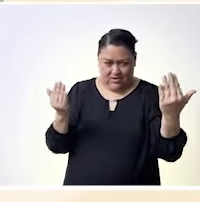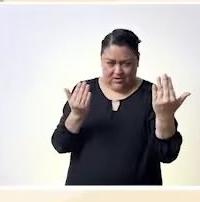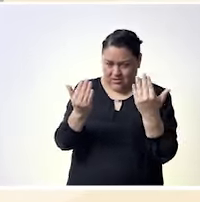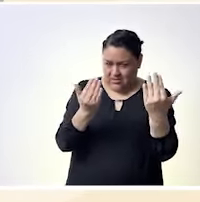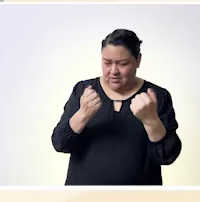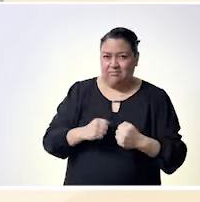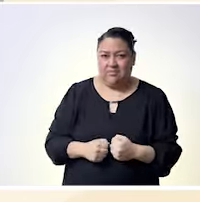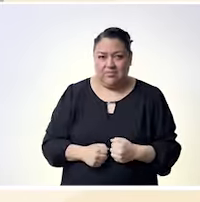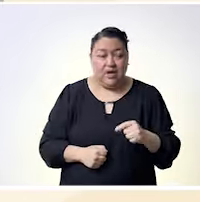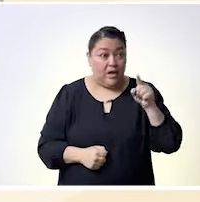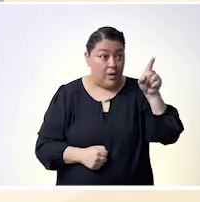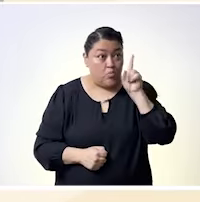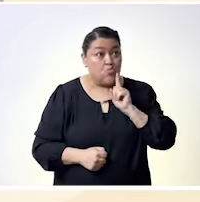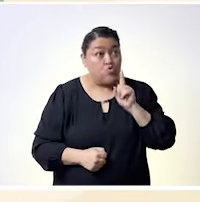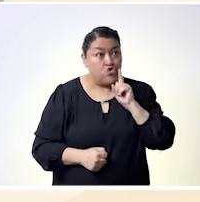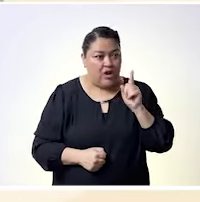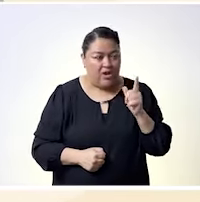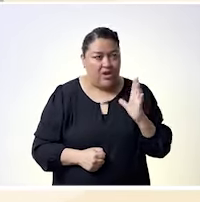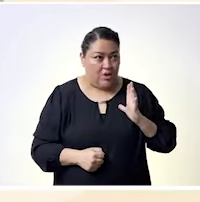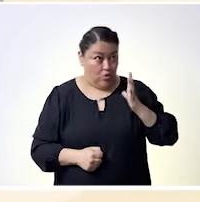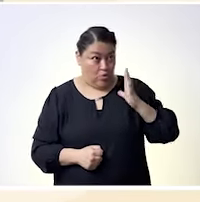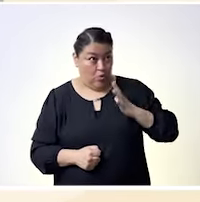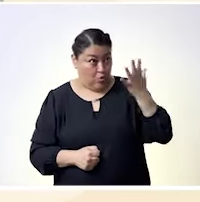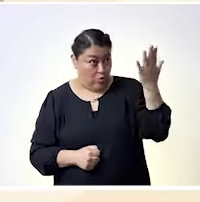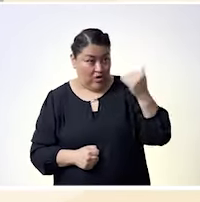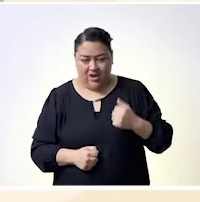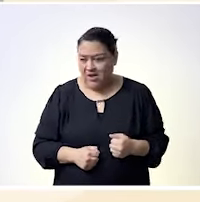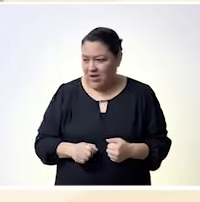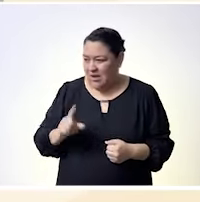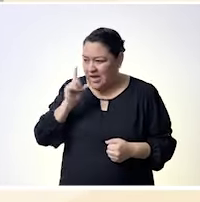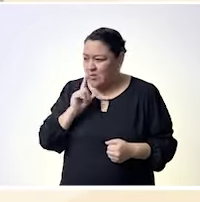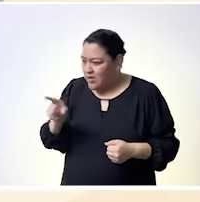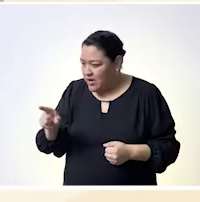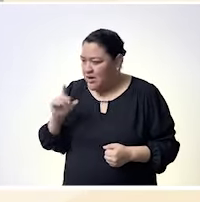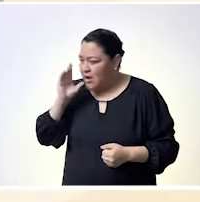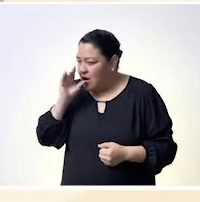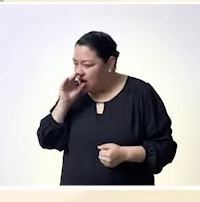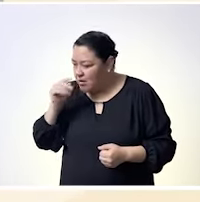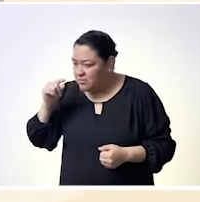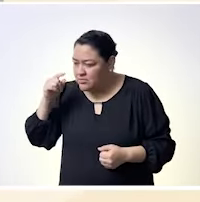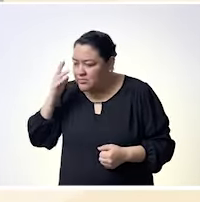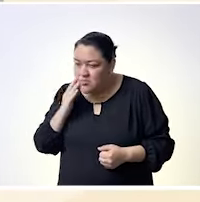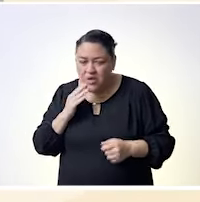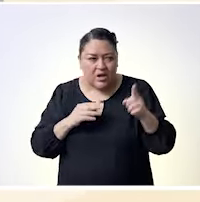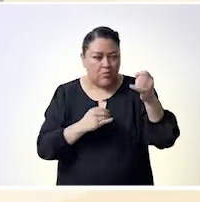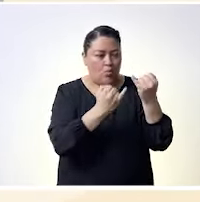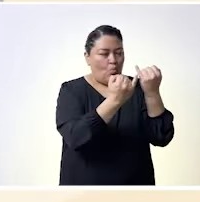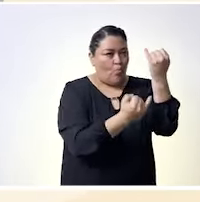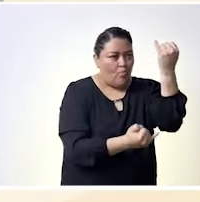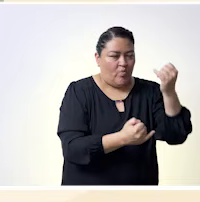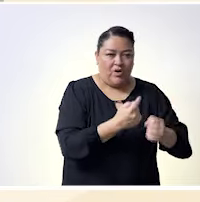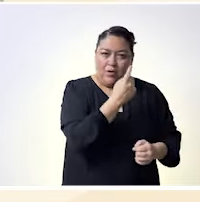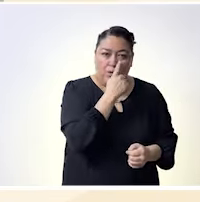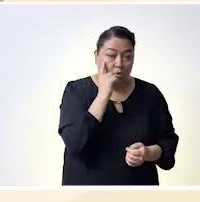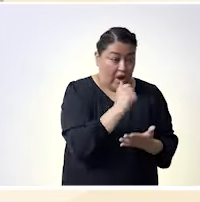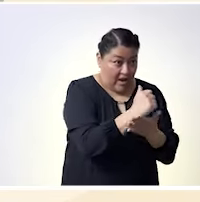repente estoy en una revista y son diez mujeres pero la única morenita soy yo y digo